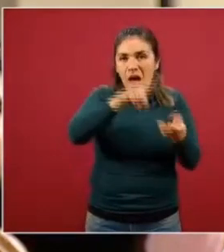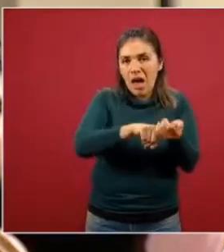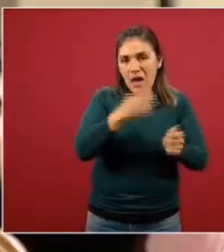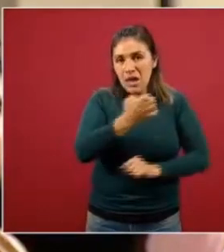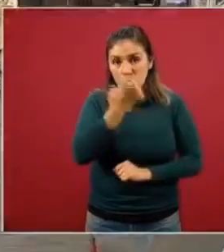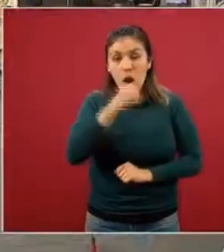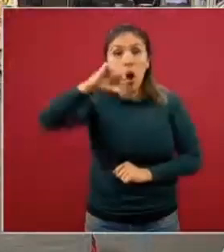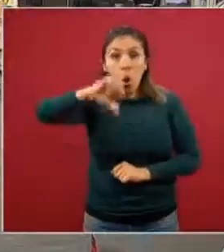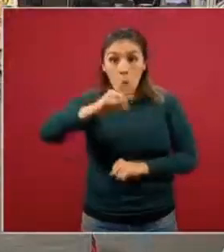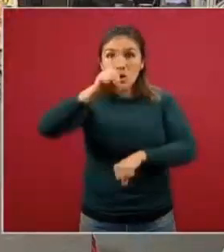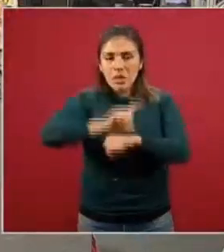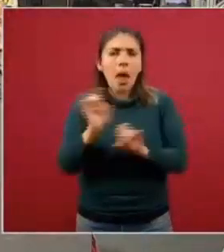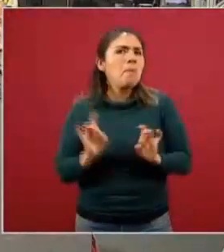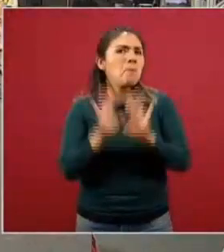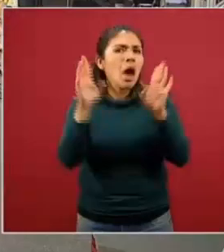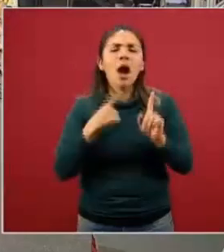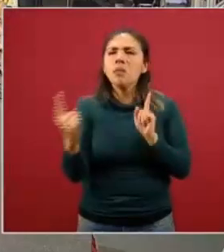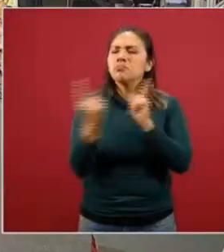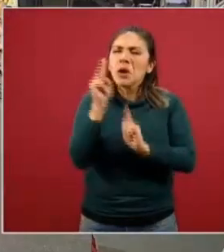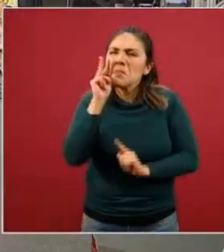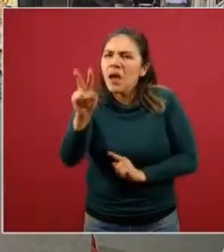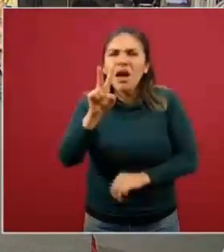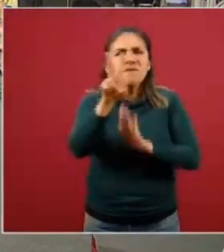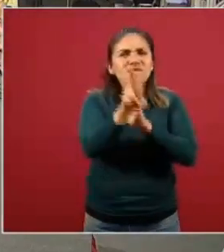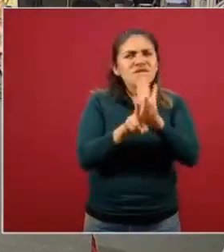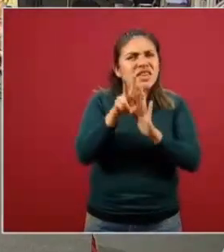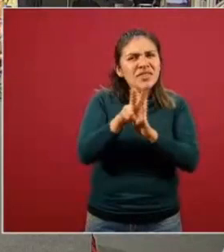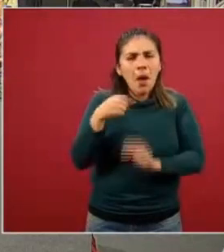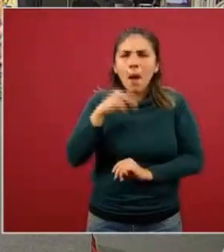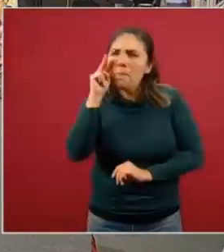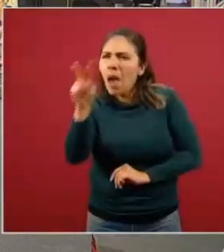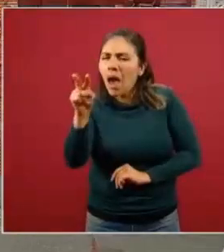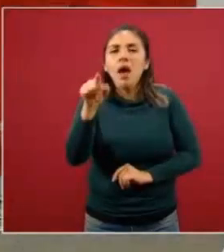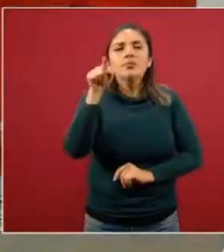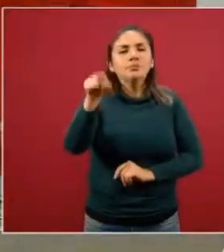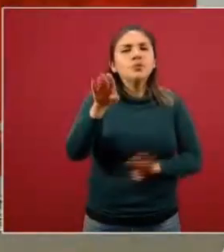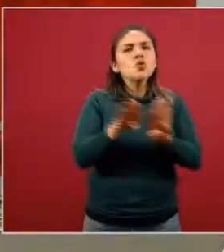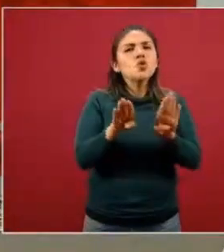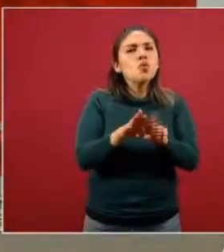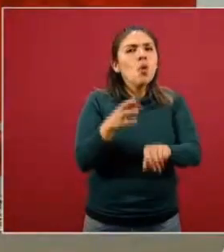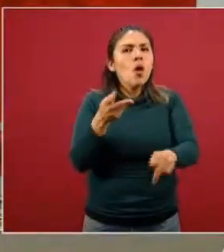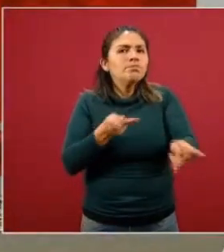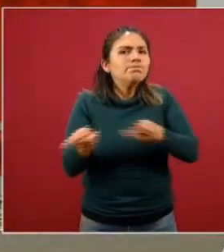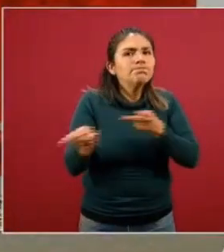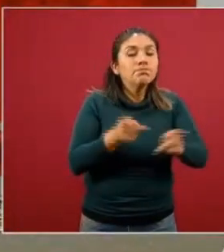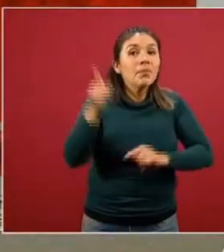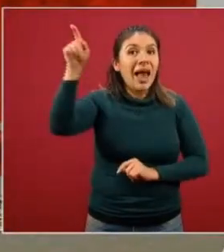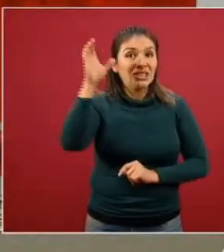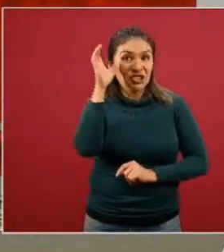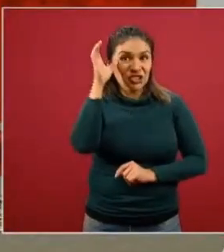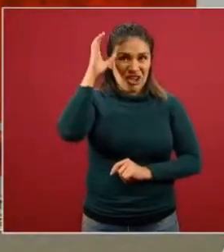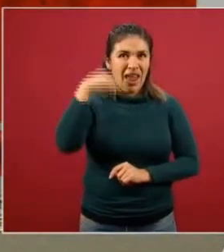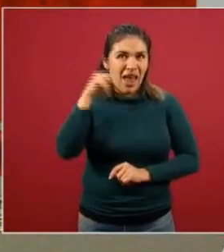El día de hoy, casualmente, me encontré un video del protocolo de cómo se lleva en China,